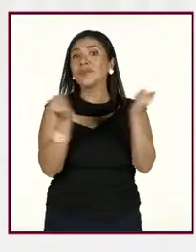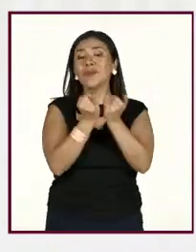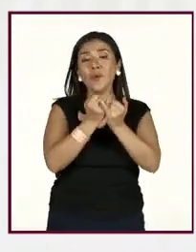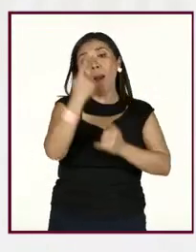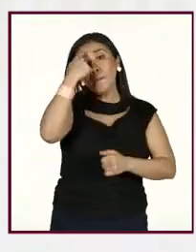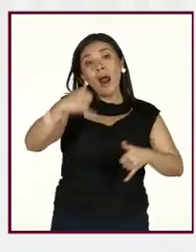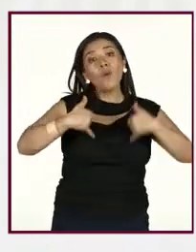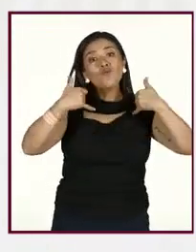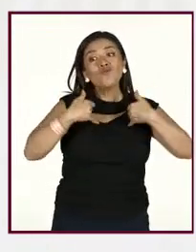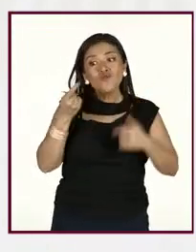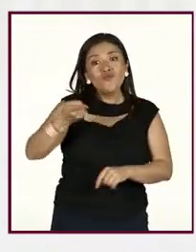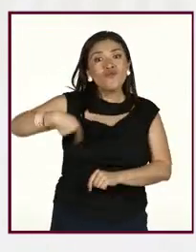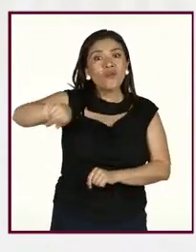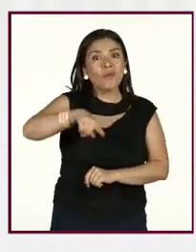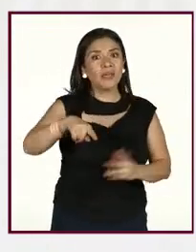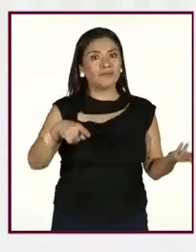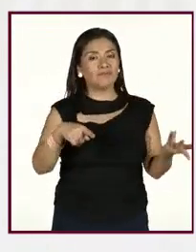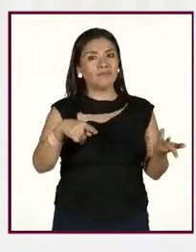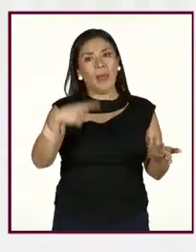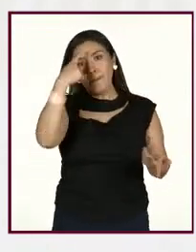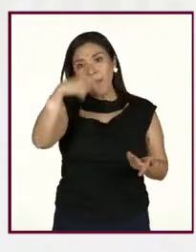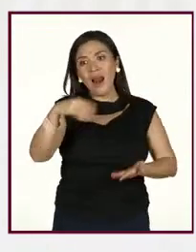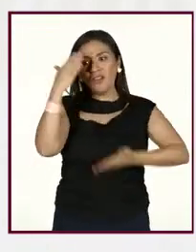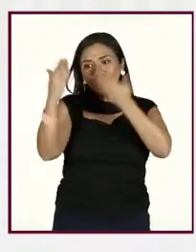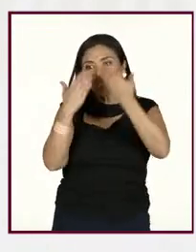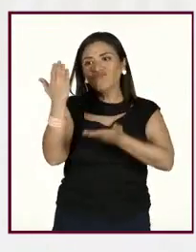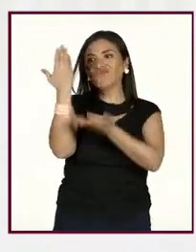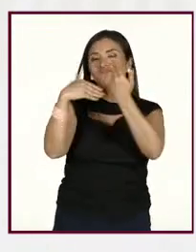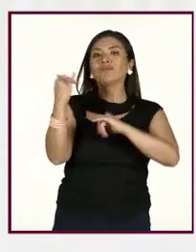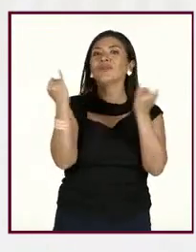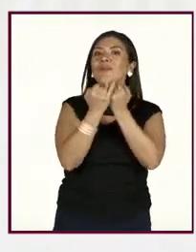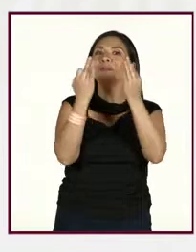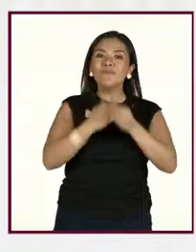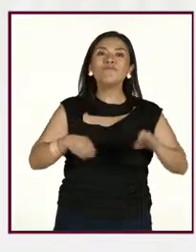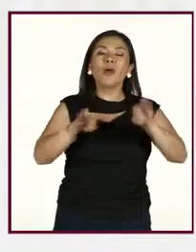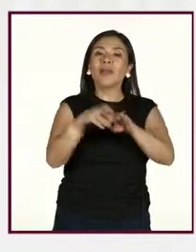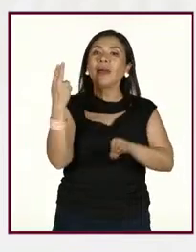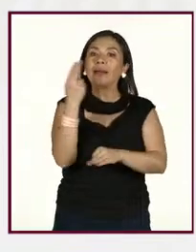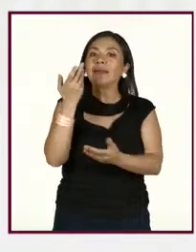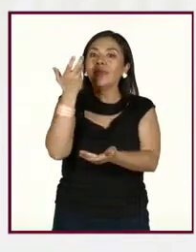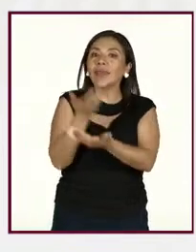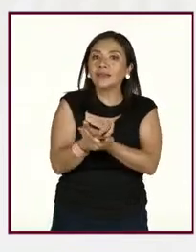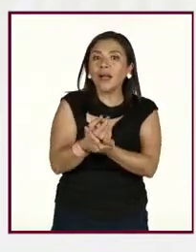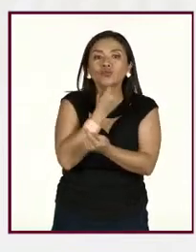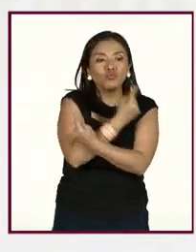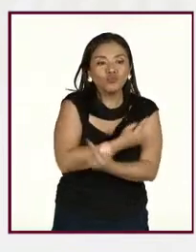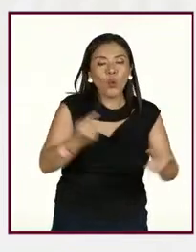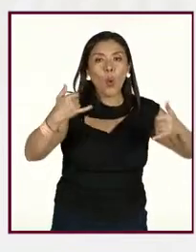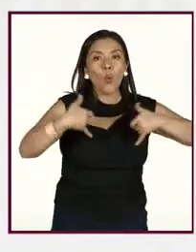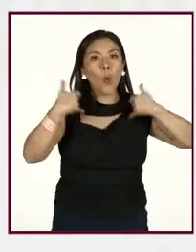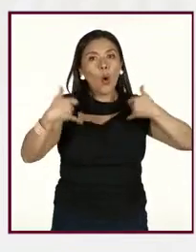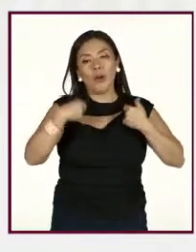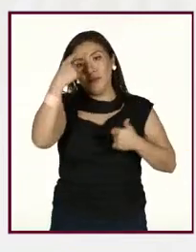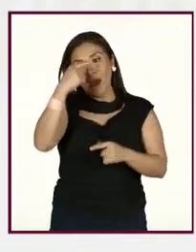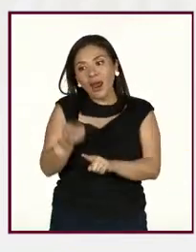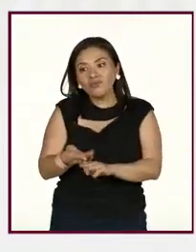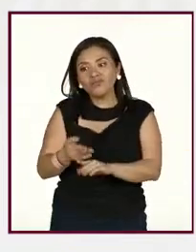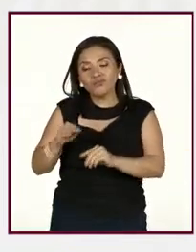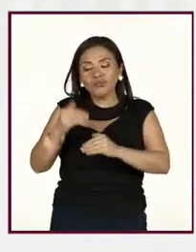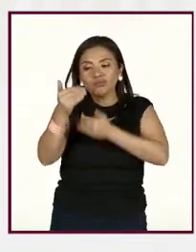adolescentes que en su desarrollo es bien importante que también, pues, descansen los niños, ¿no?, en su crecimiento.